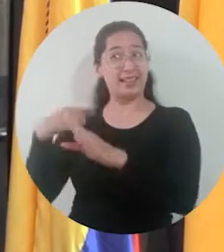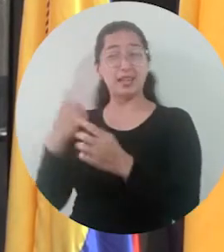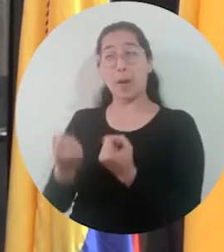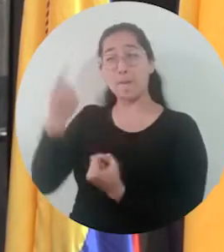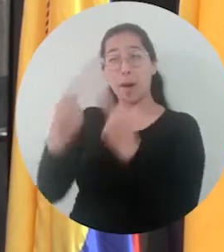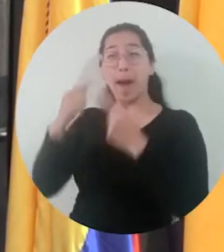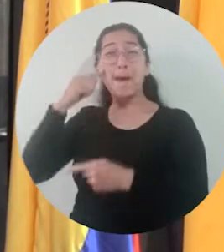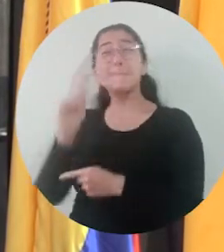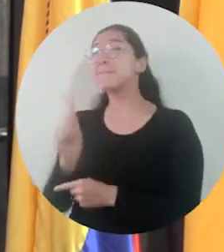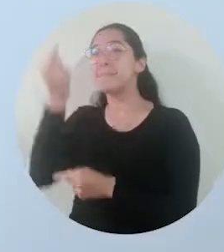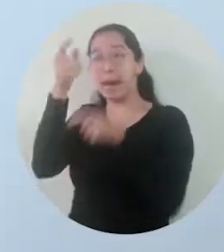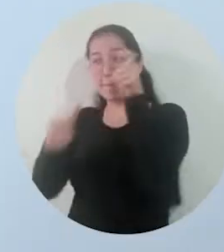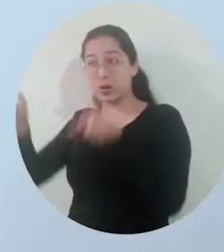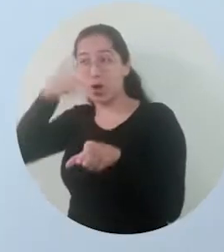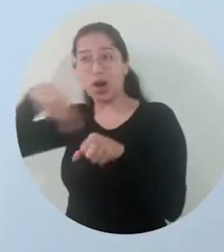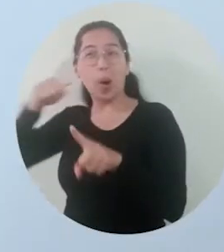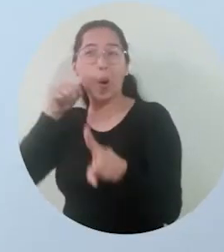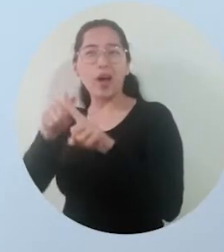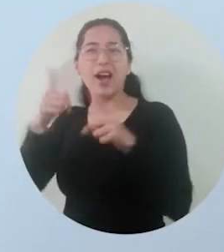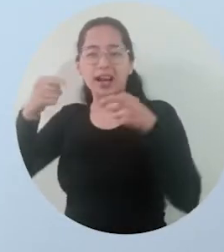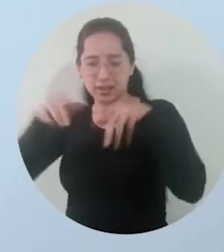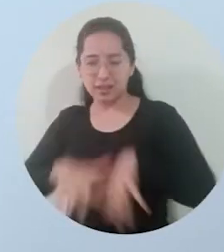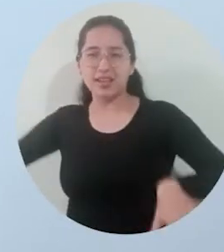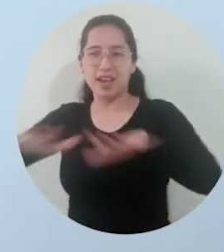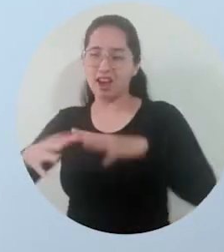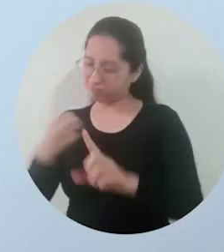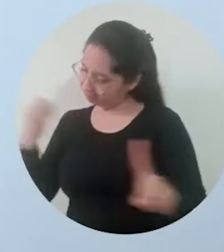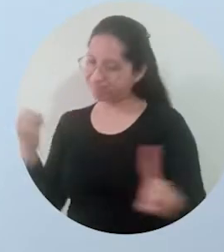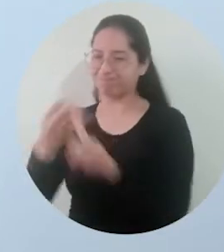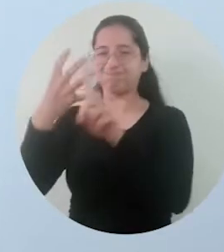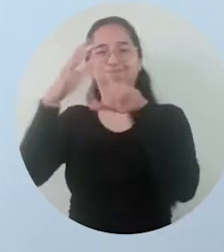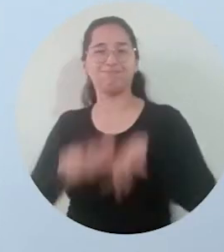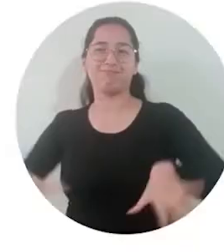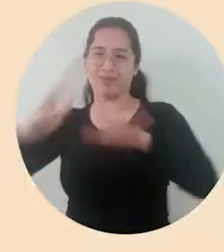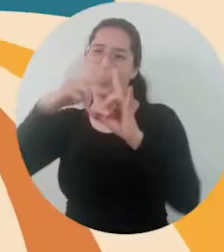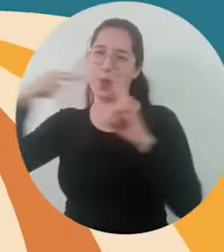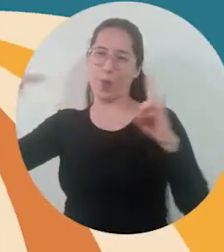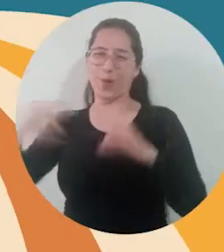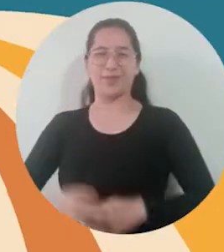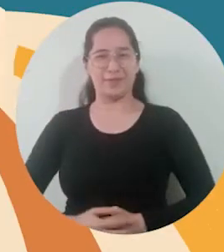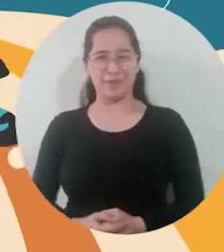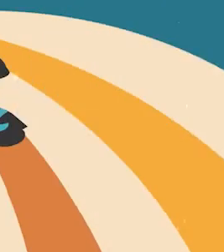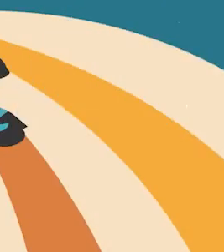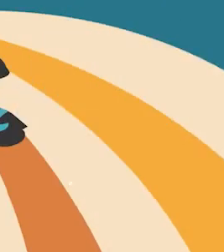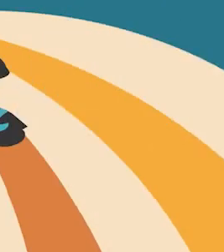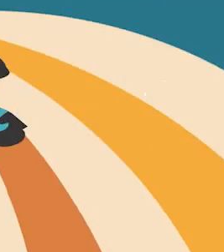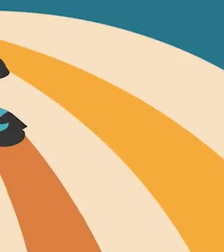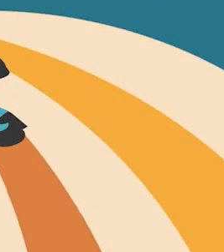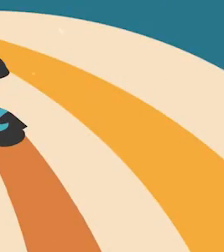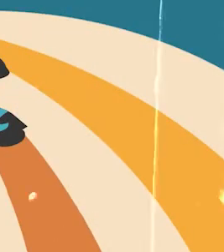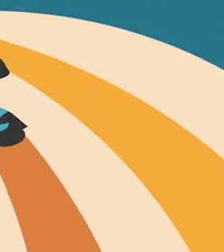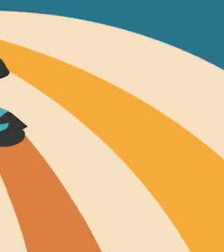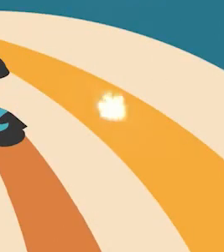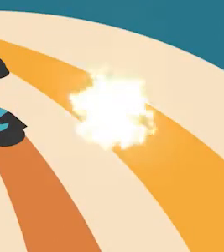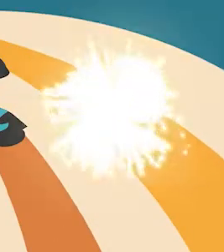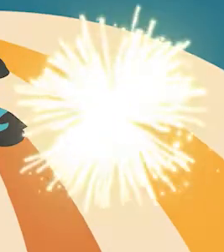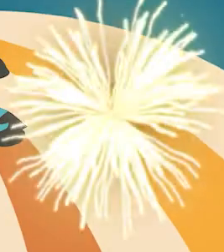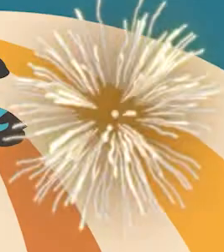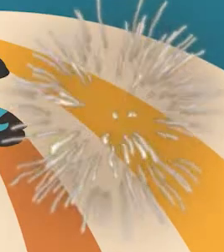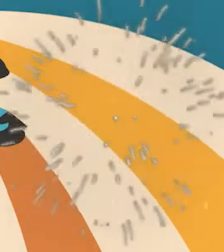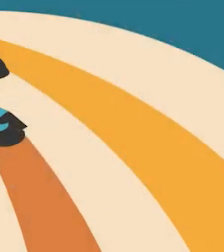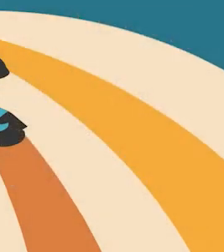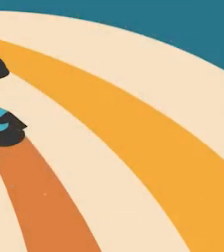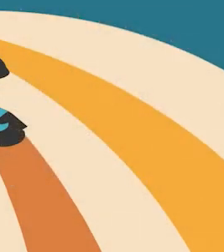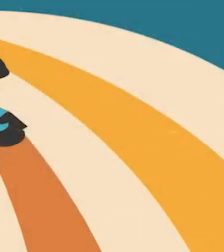y lo pensaron nuestros padres fundadores, impactara el territorio. Aún más incluyente e innovadora.